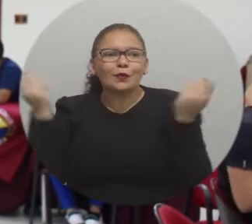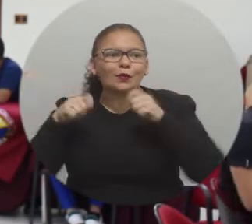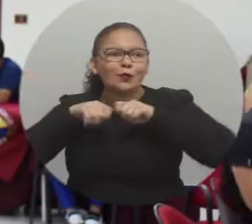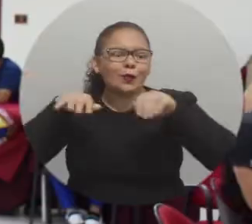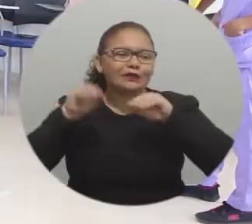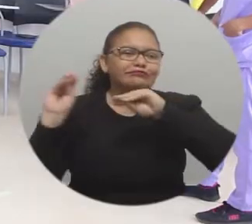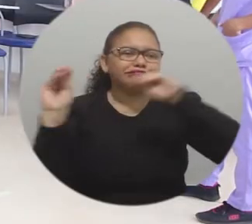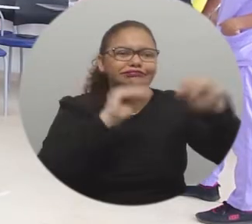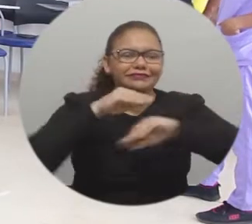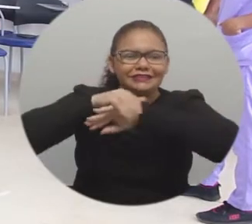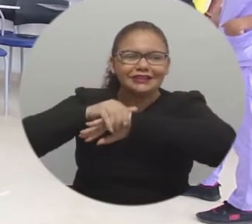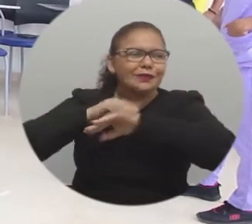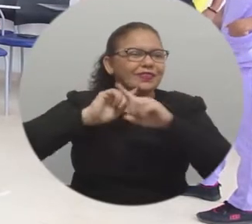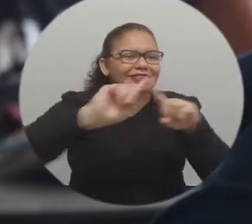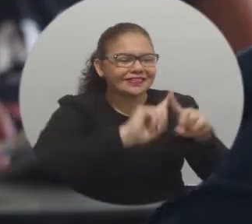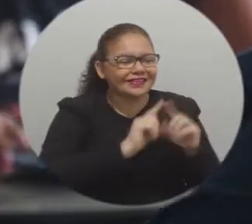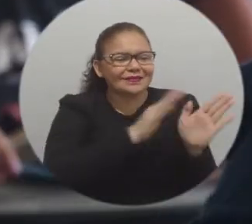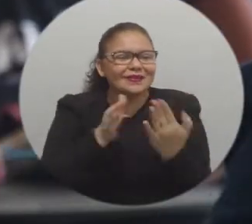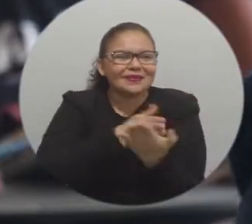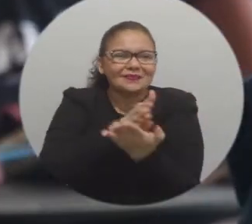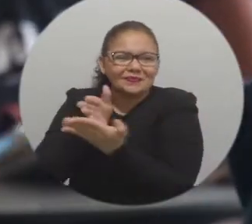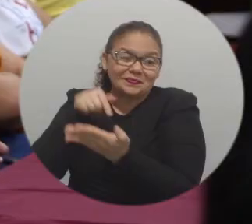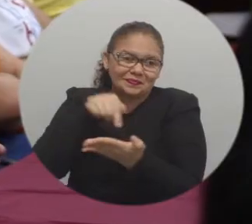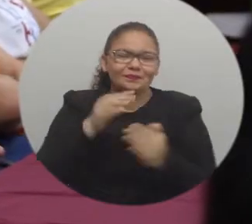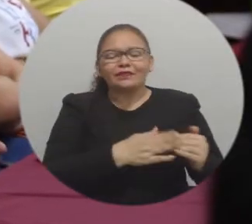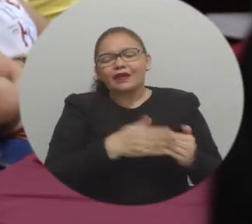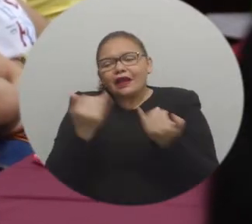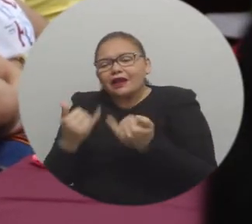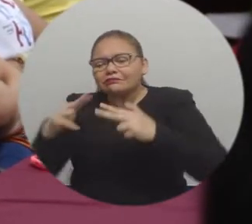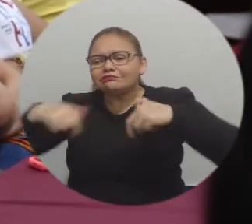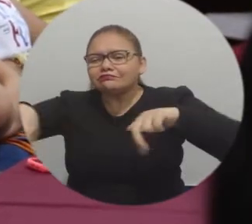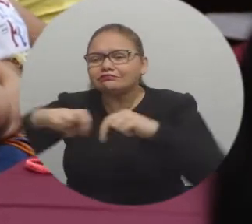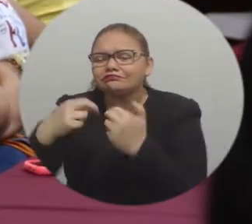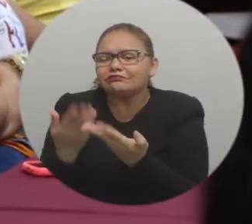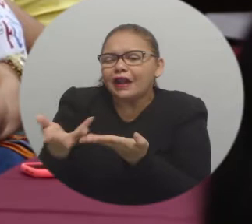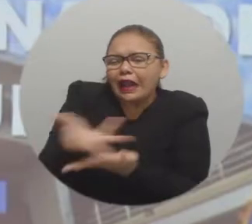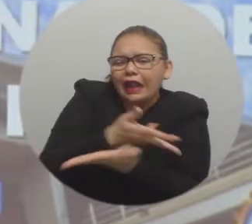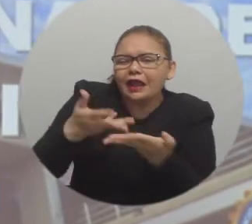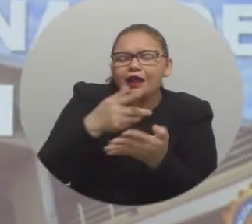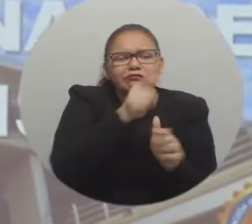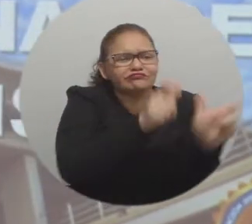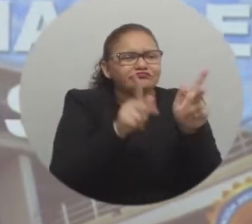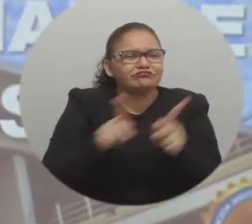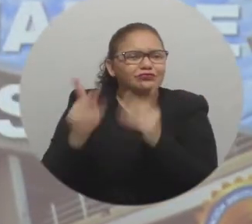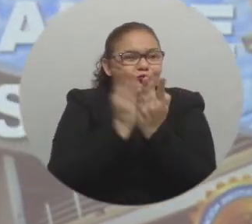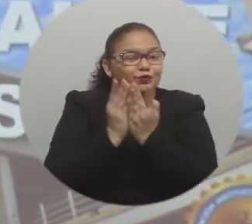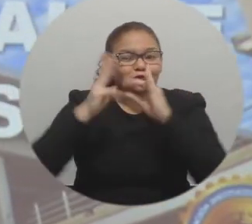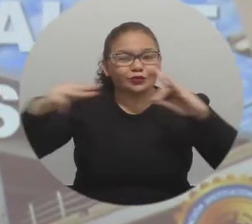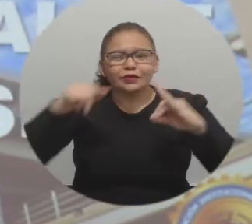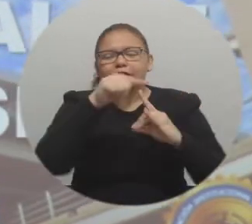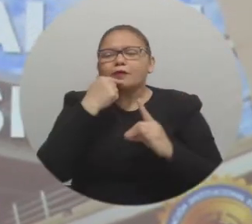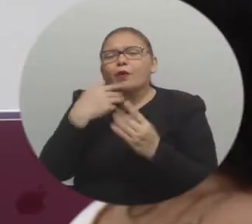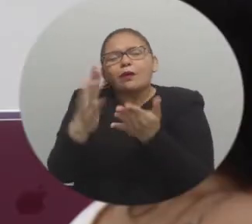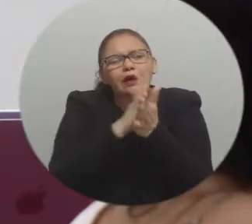nueva oferta, la nueva formación en inglés en todos los planes de estudio. A través de mesas de trabajo, los estudiantes de la Alma Mater participan en el